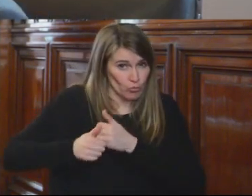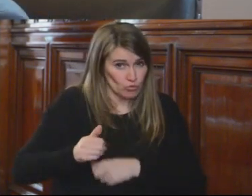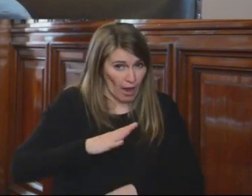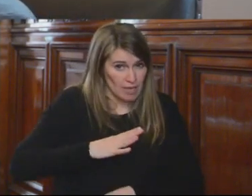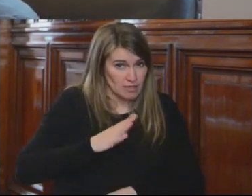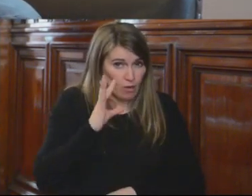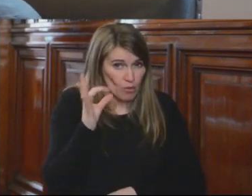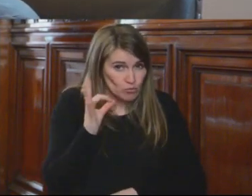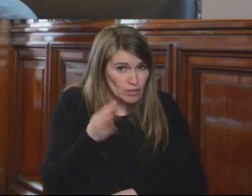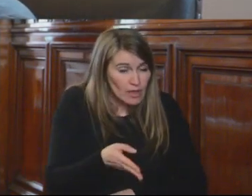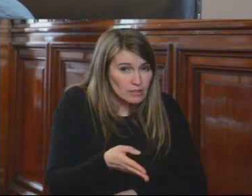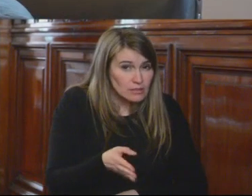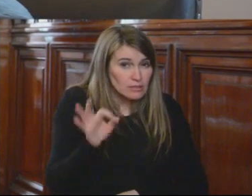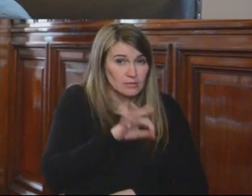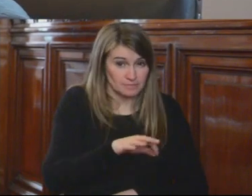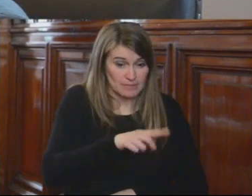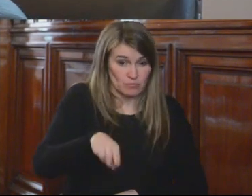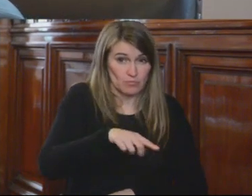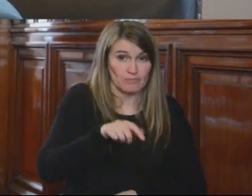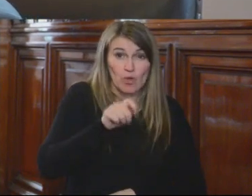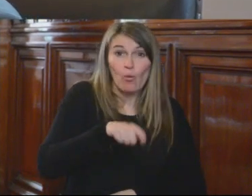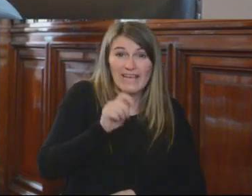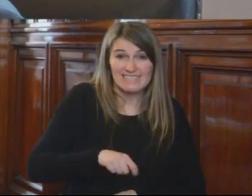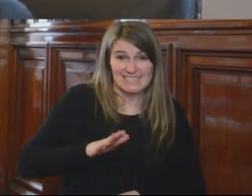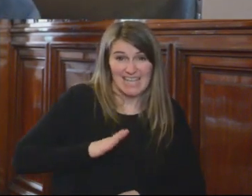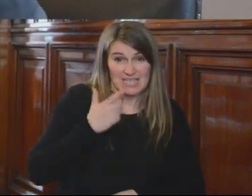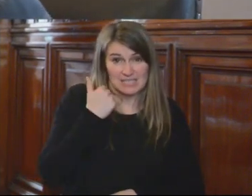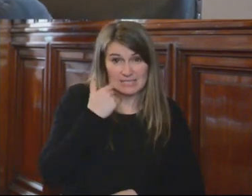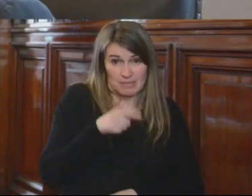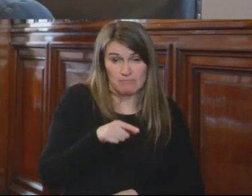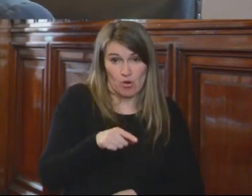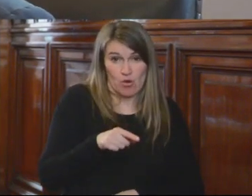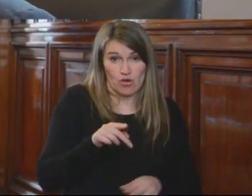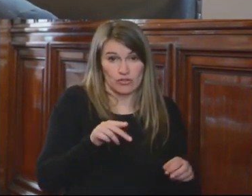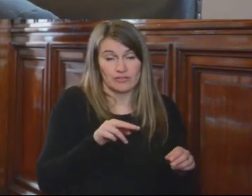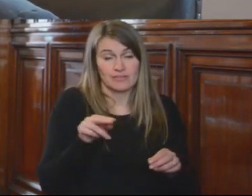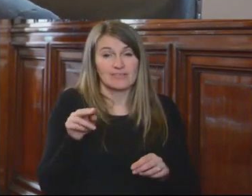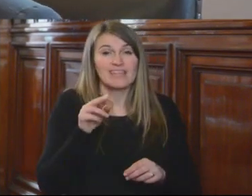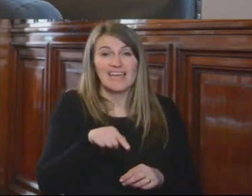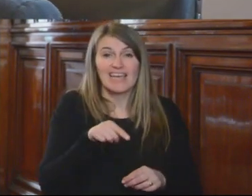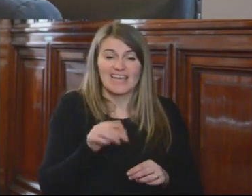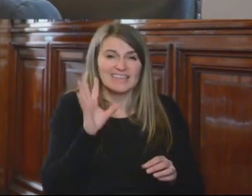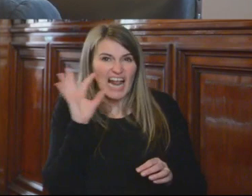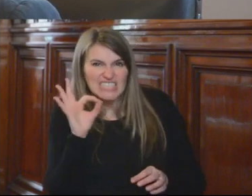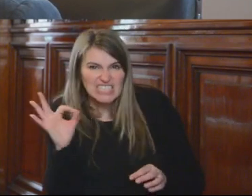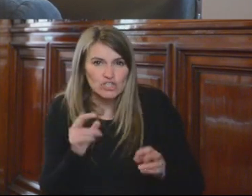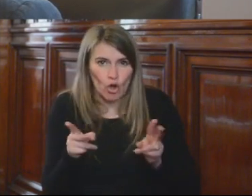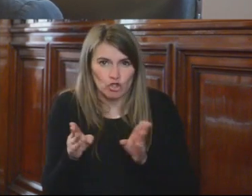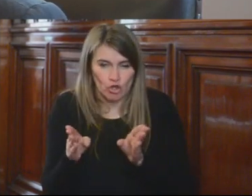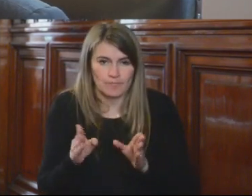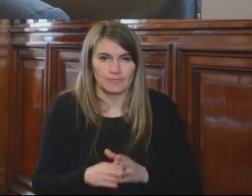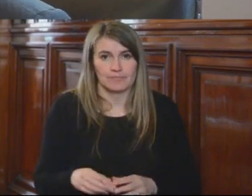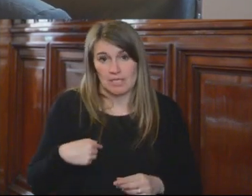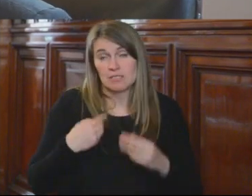por parte de las juezas y los jueces que están en transitoriedad. Esas serían algunas de mis